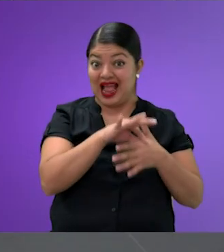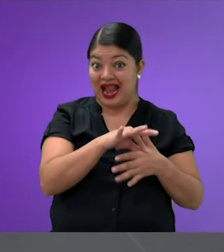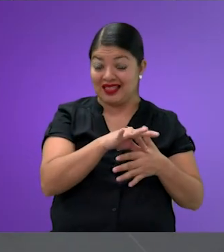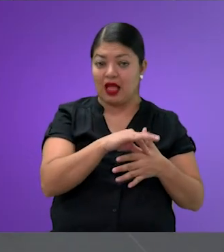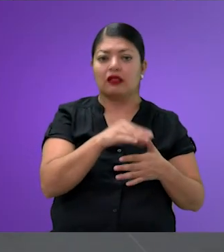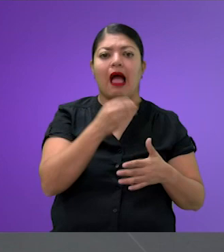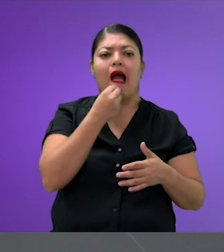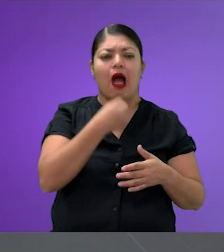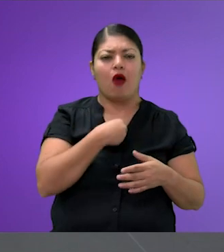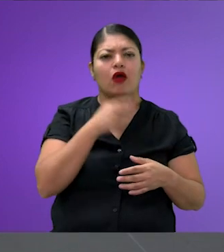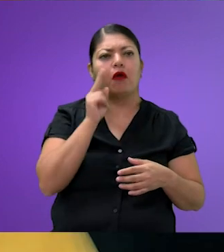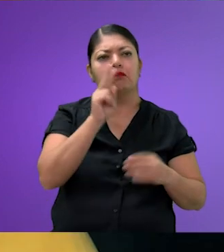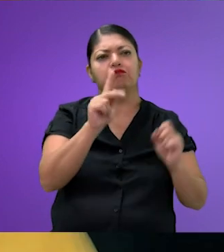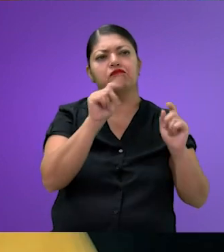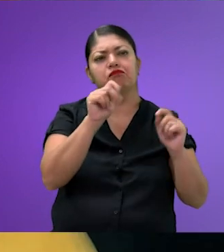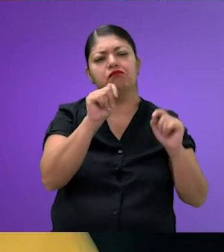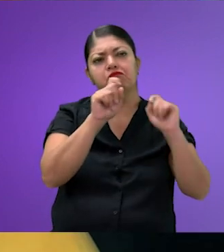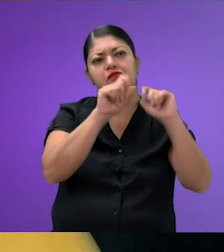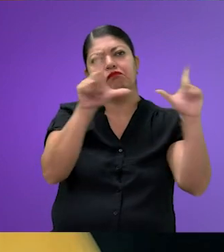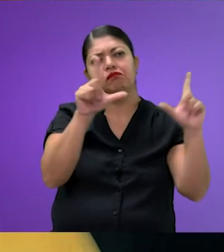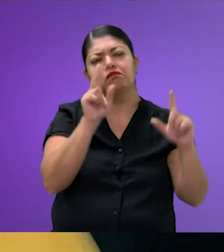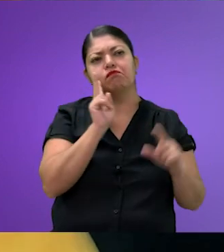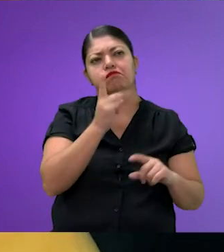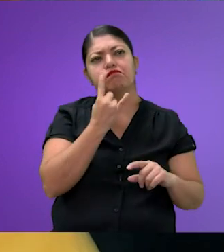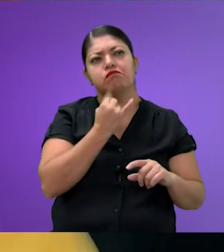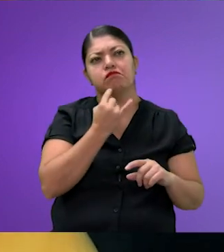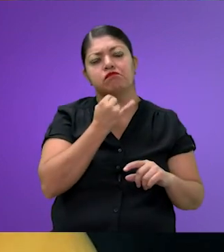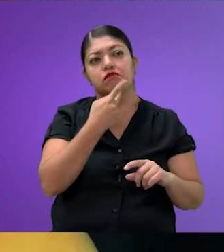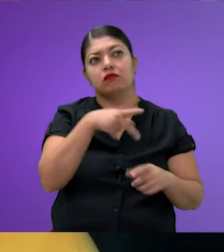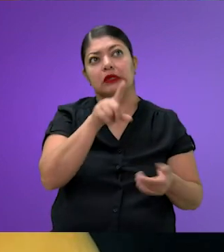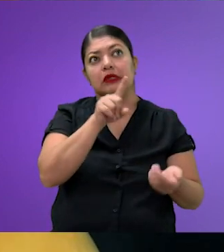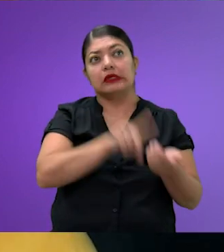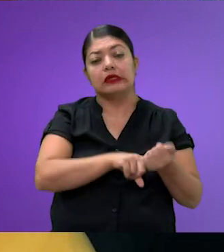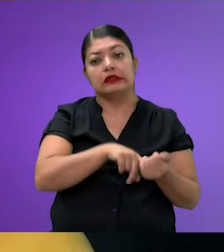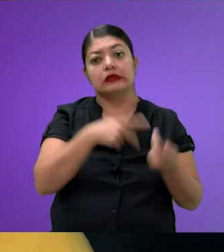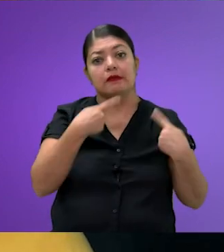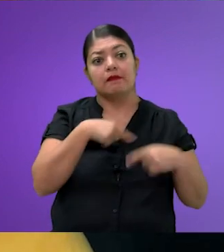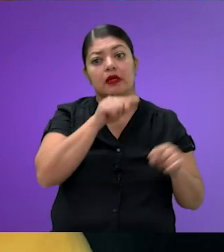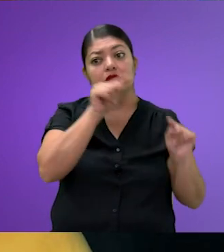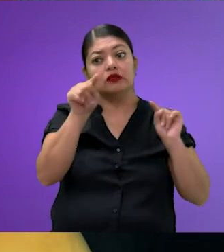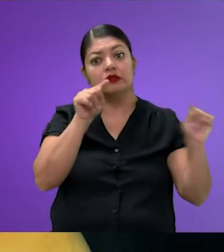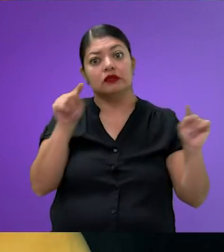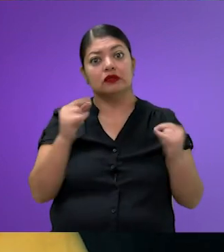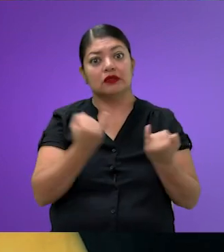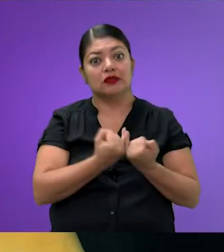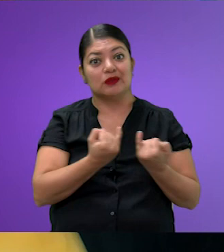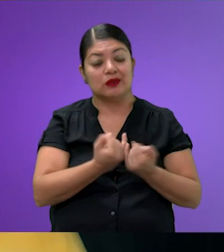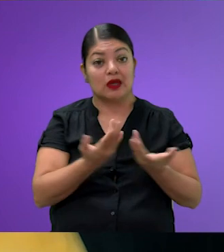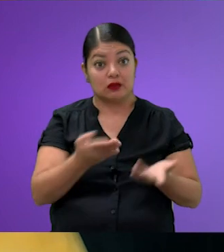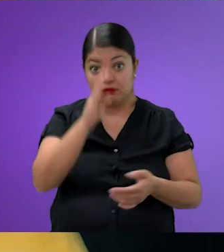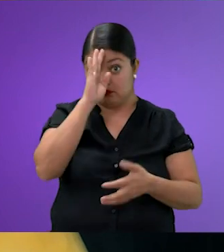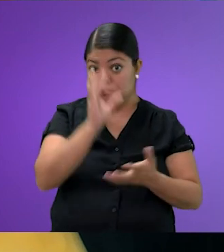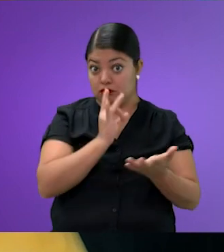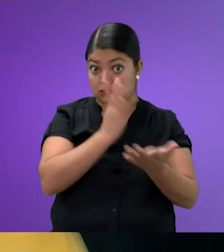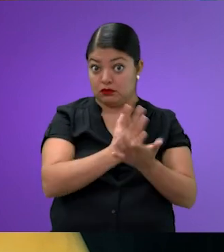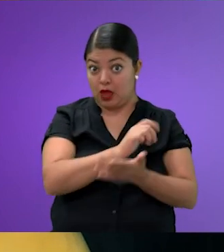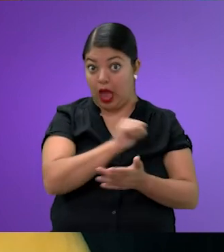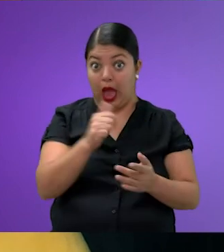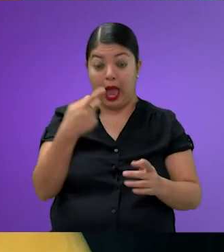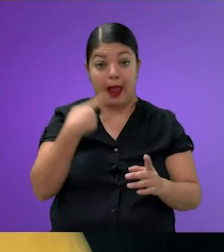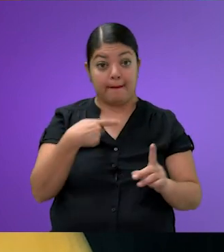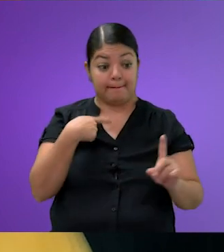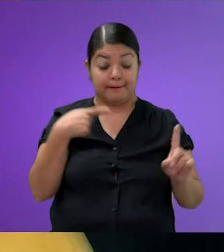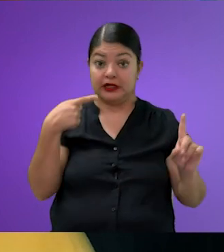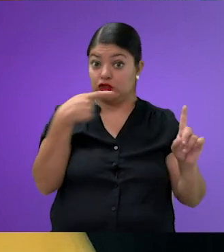la vemos a través de las pantallas, pues tal cual. Es una realidad que viven muchas personas. Y no solamente me estoy refiriendo a la persona,